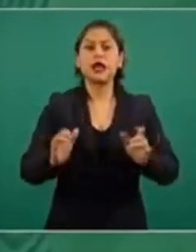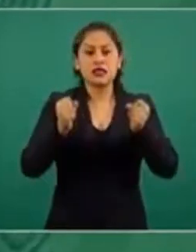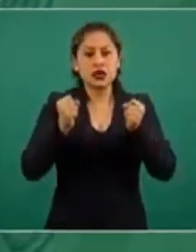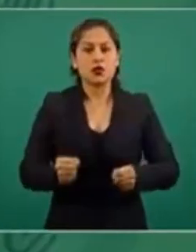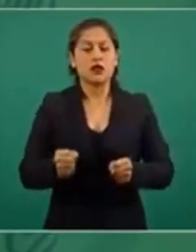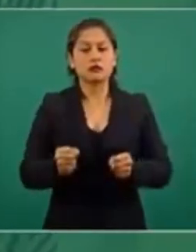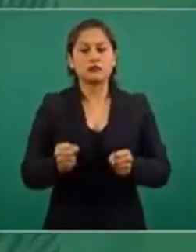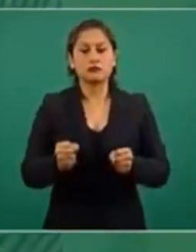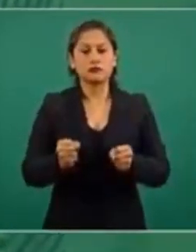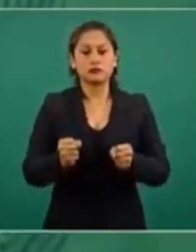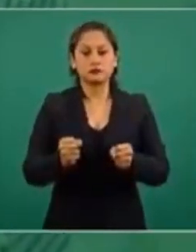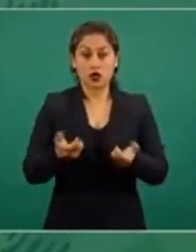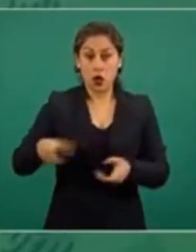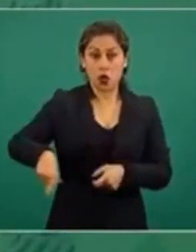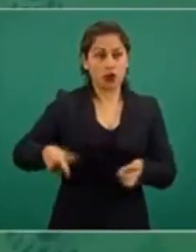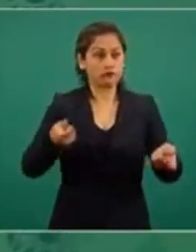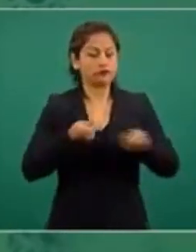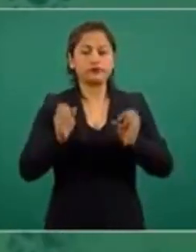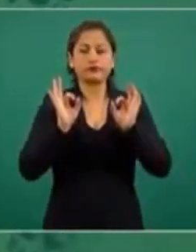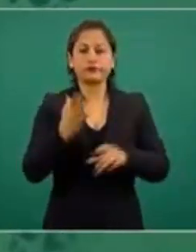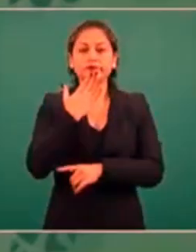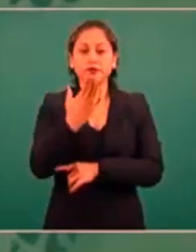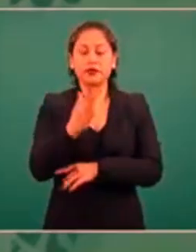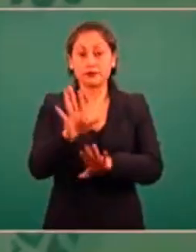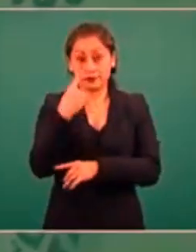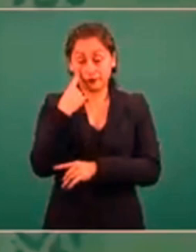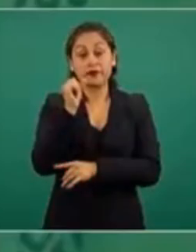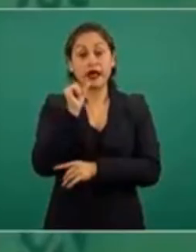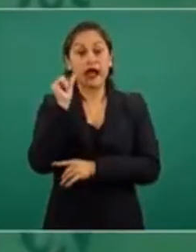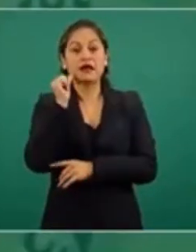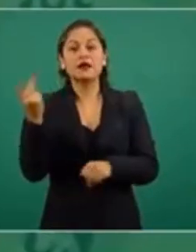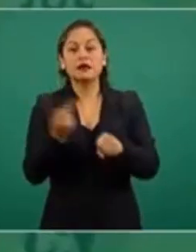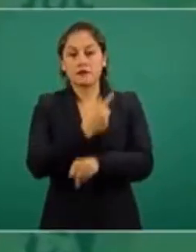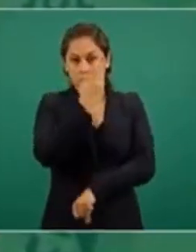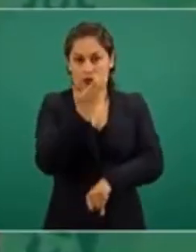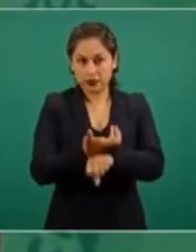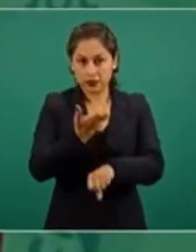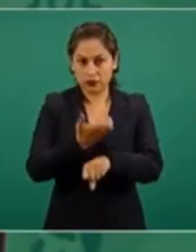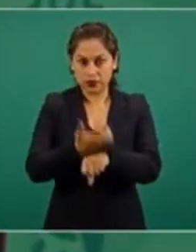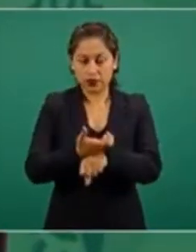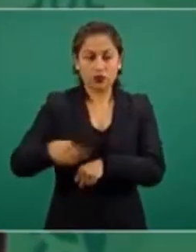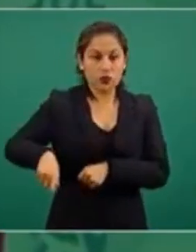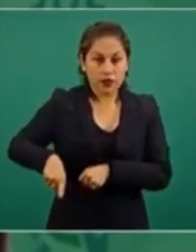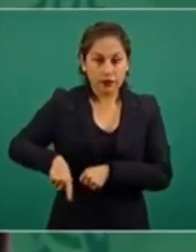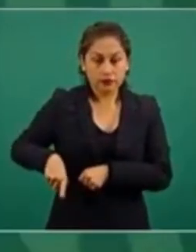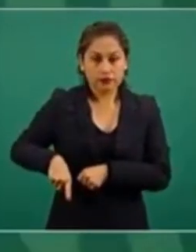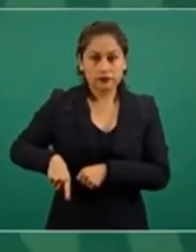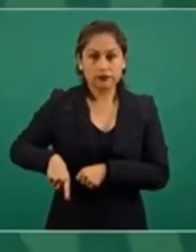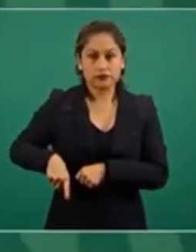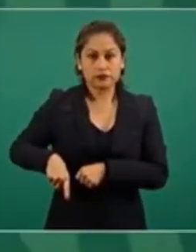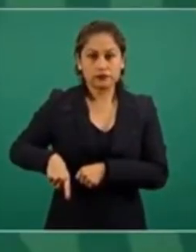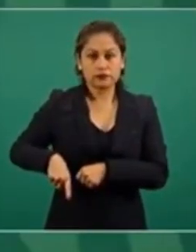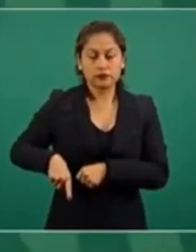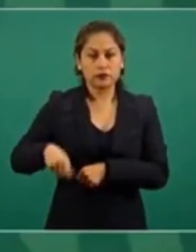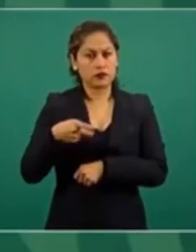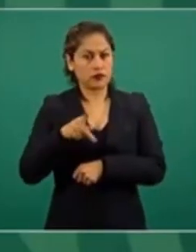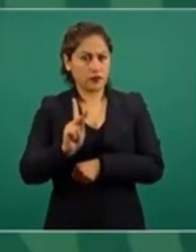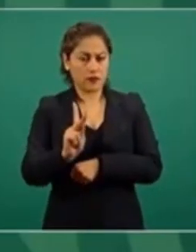hay gobernabilidad. Ayer, pesar de lo que sucedió en el Capitolio, se mantuvo